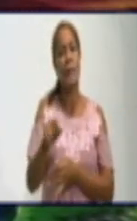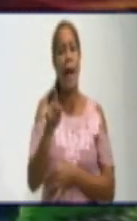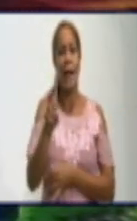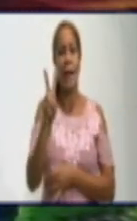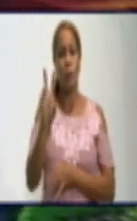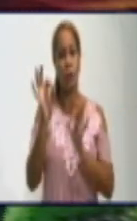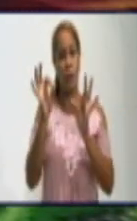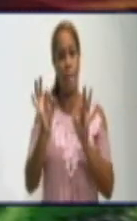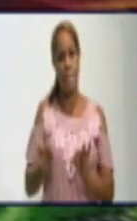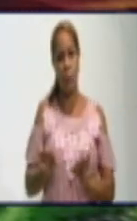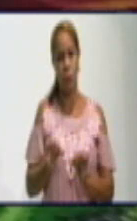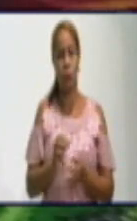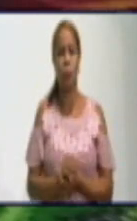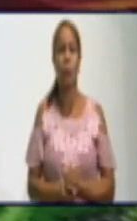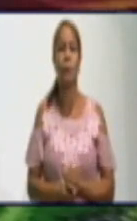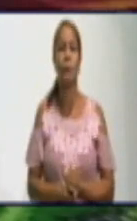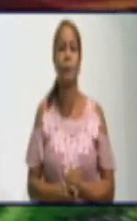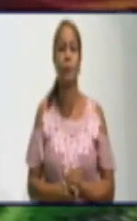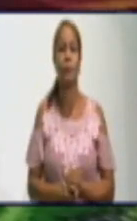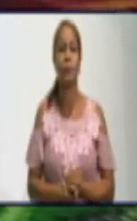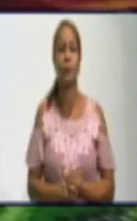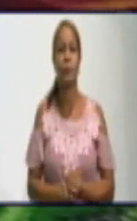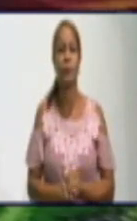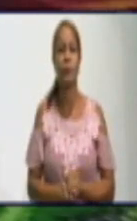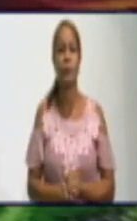informativo al mediodía. Gracias.